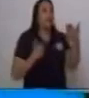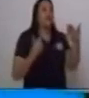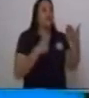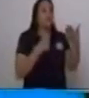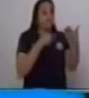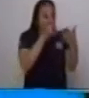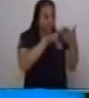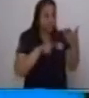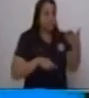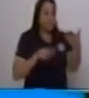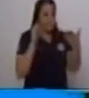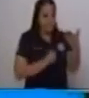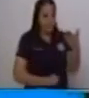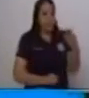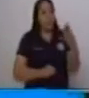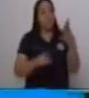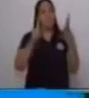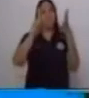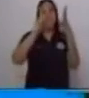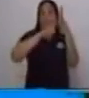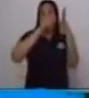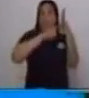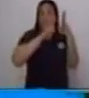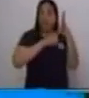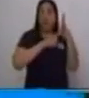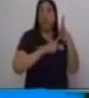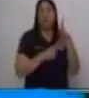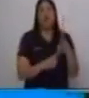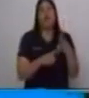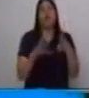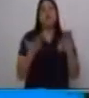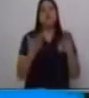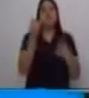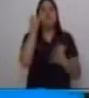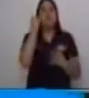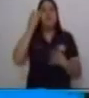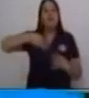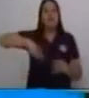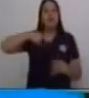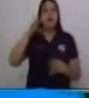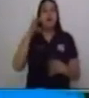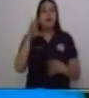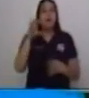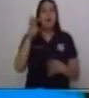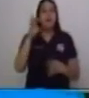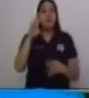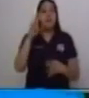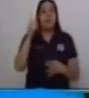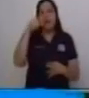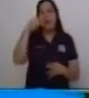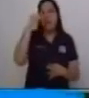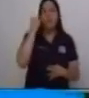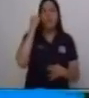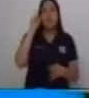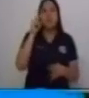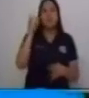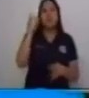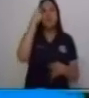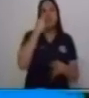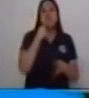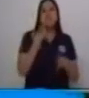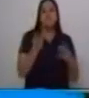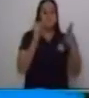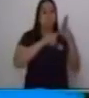Las imperativas. En este momento vamos a ver las imperativas. Vamos a ver si te recuerdas qué nos dice una oración